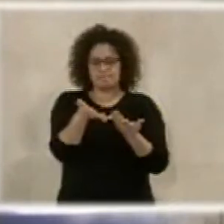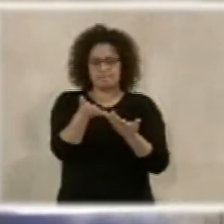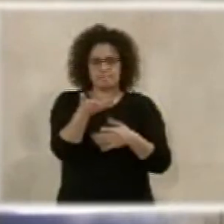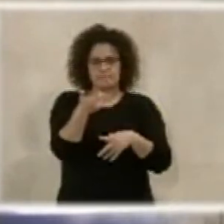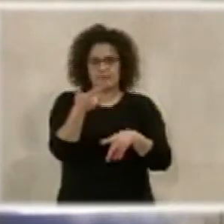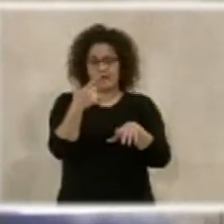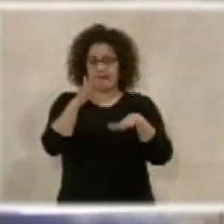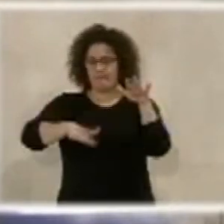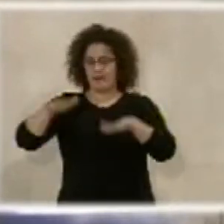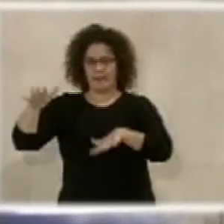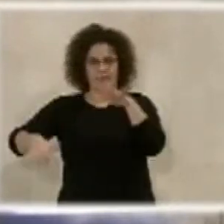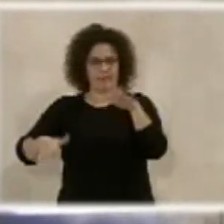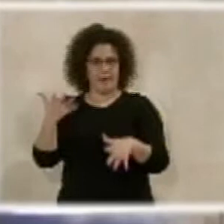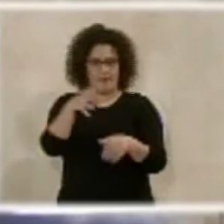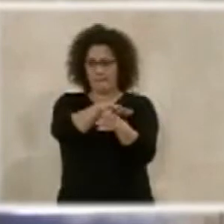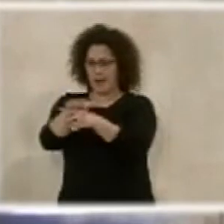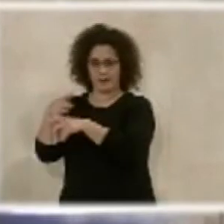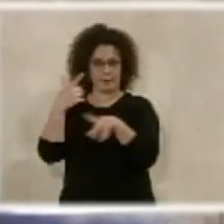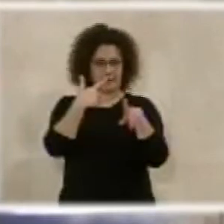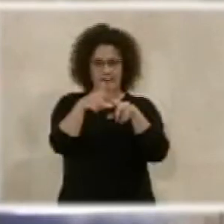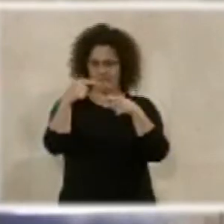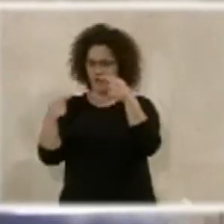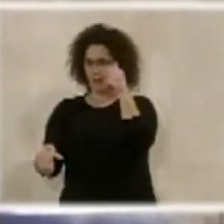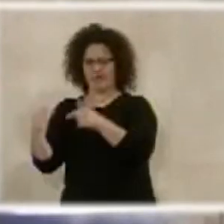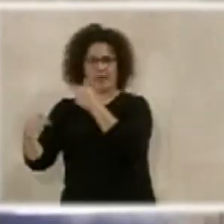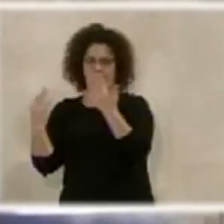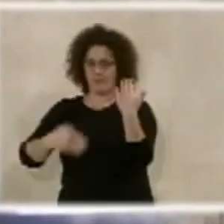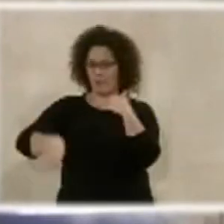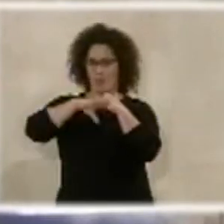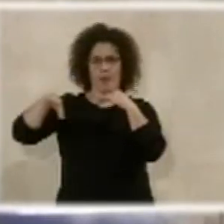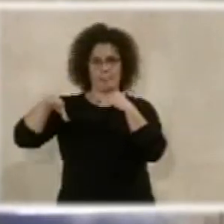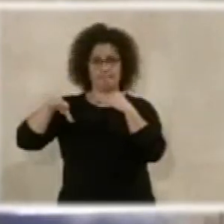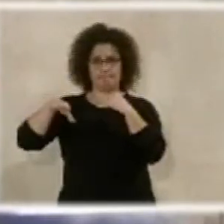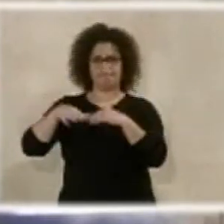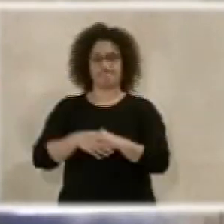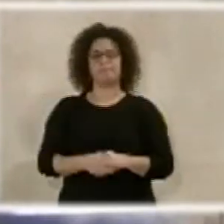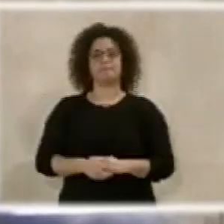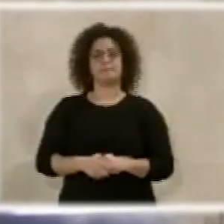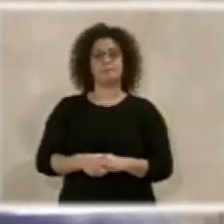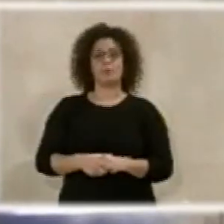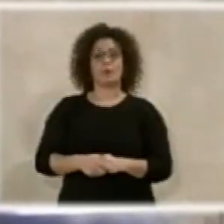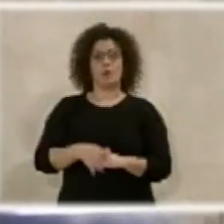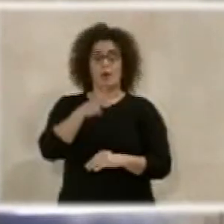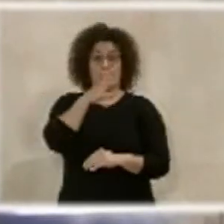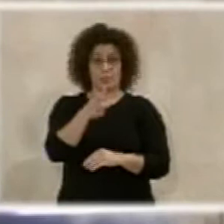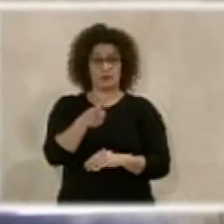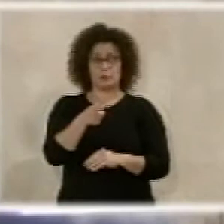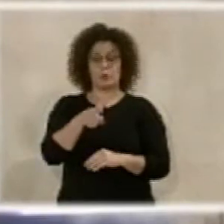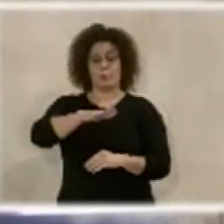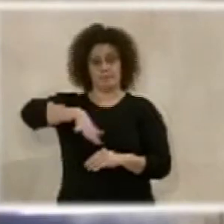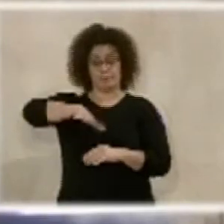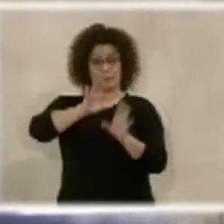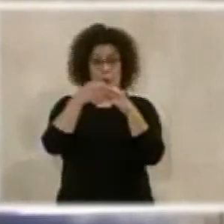que hay entre los barrios. Es por ello que los